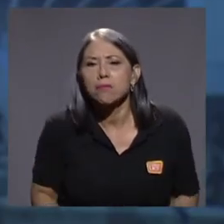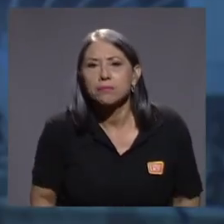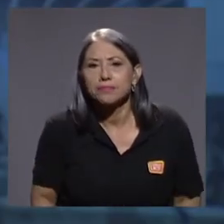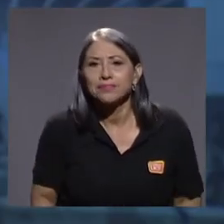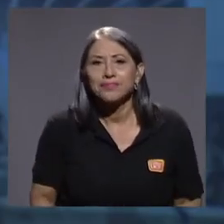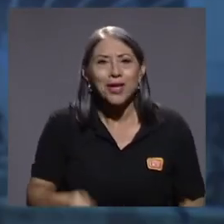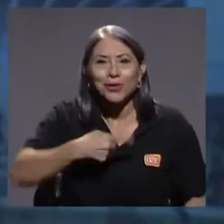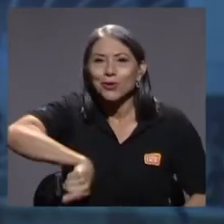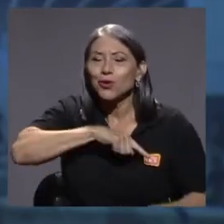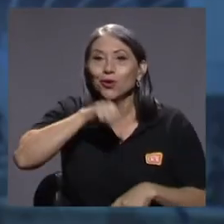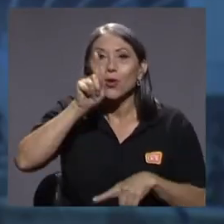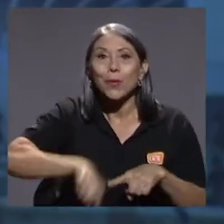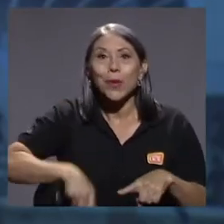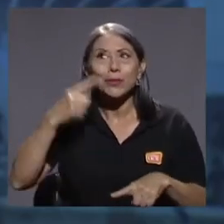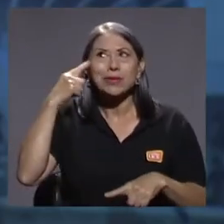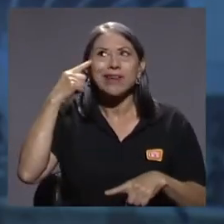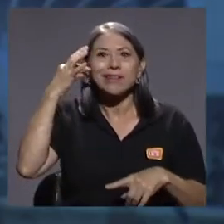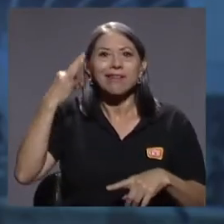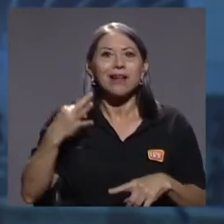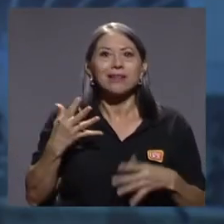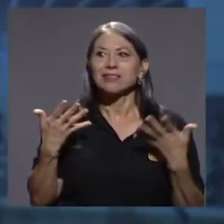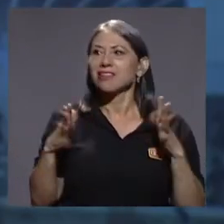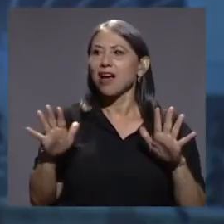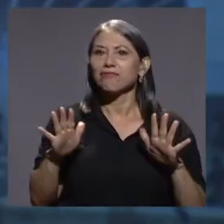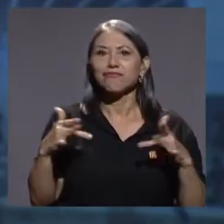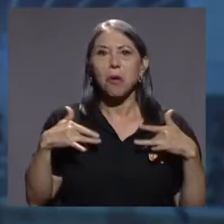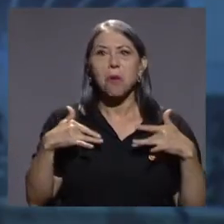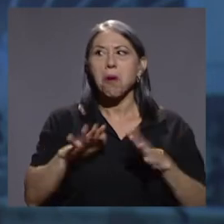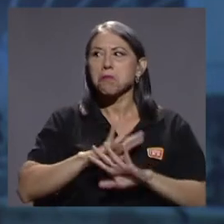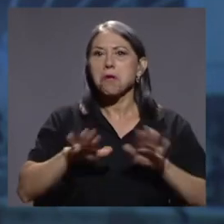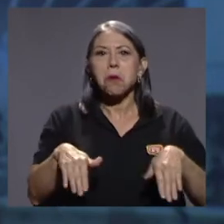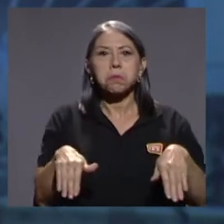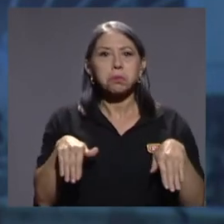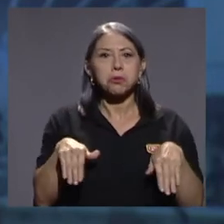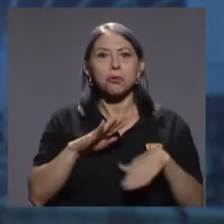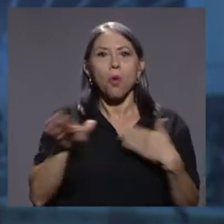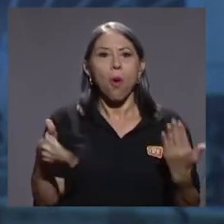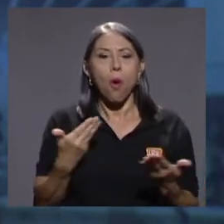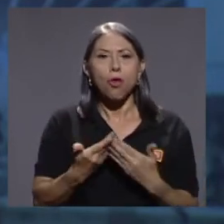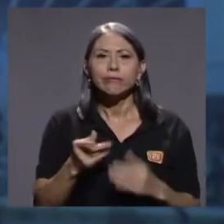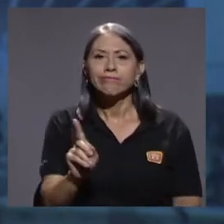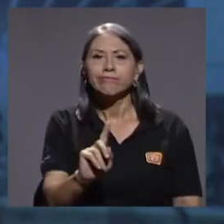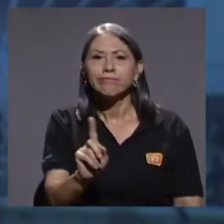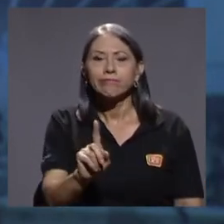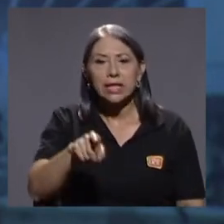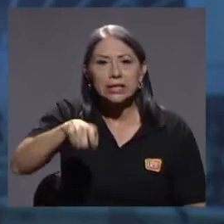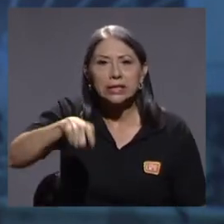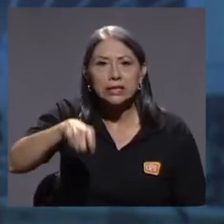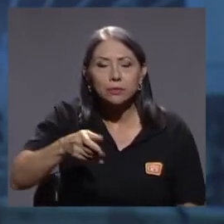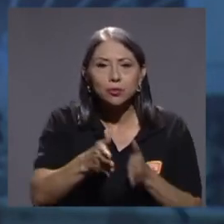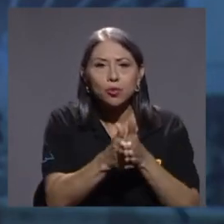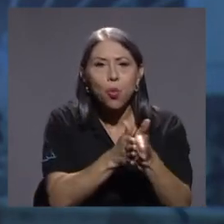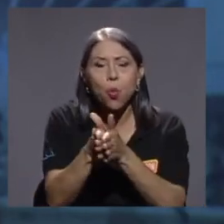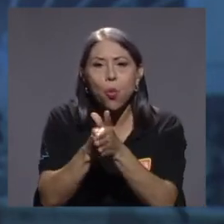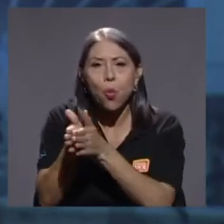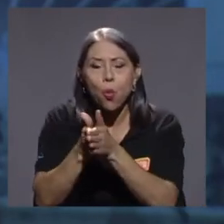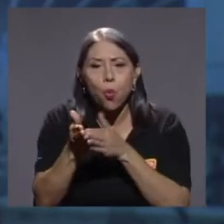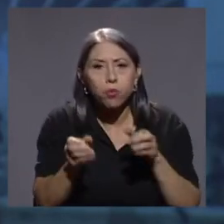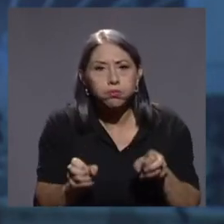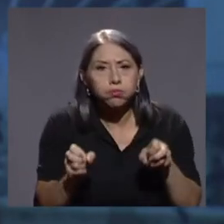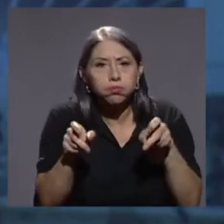que ya lo hemos hecho todo. Y necesitamos aprovechar las oportunidades. Está claro que en esta época